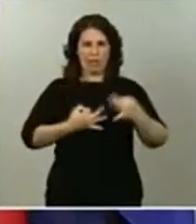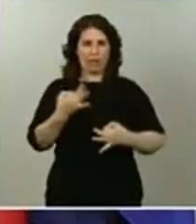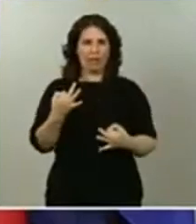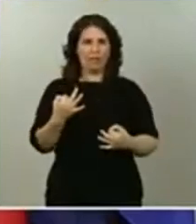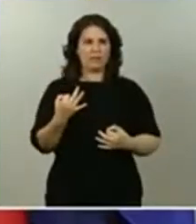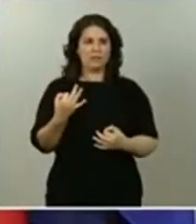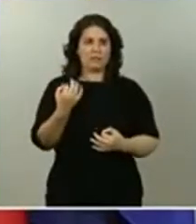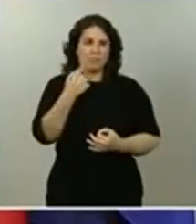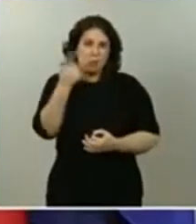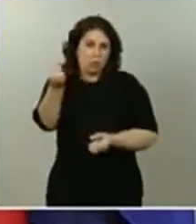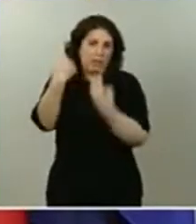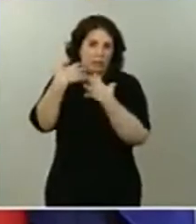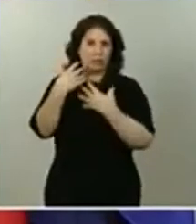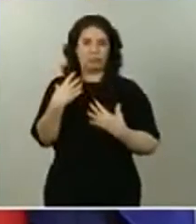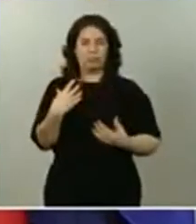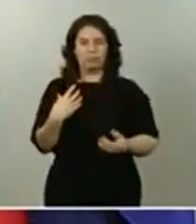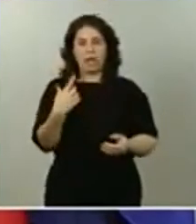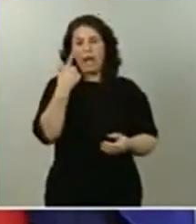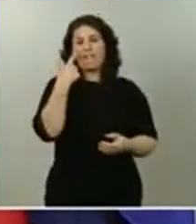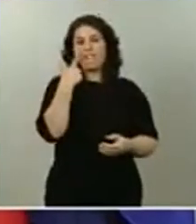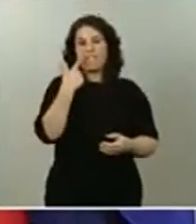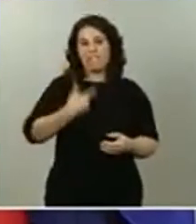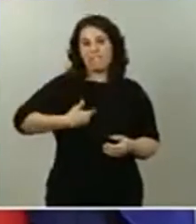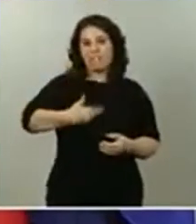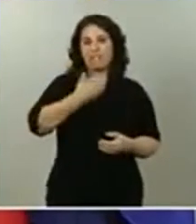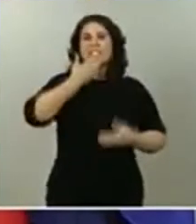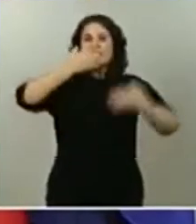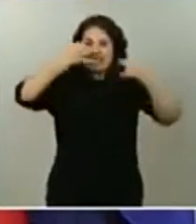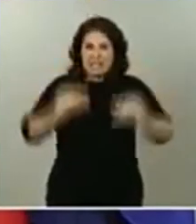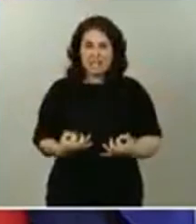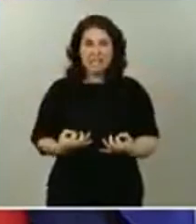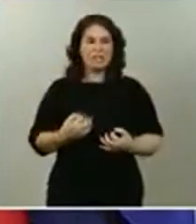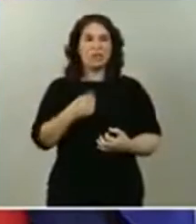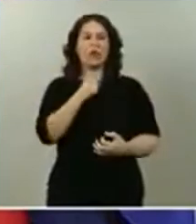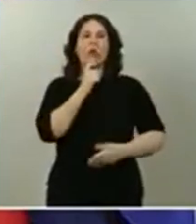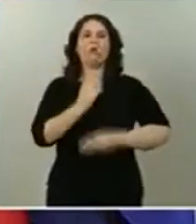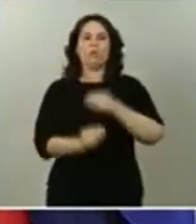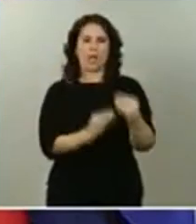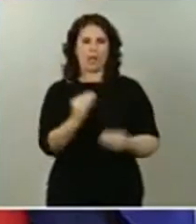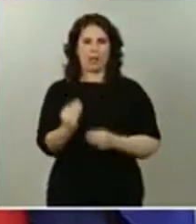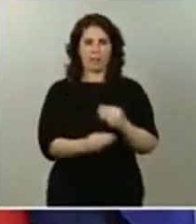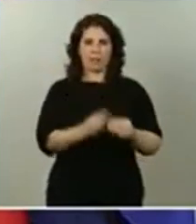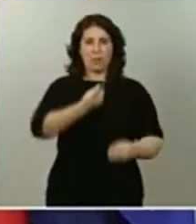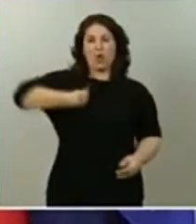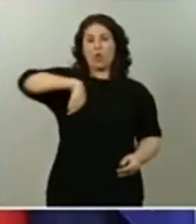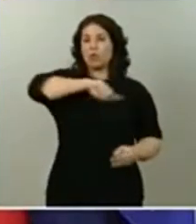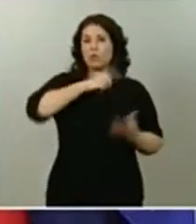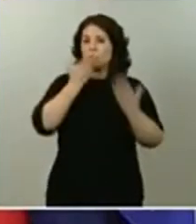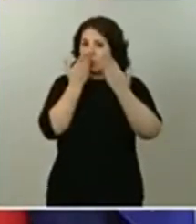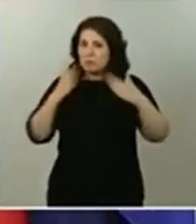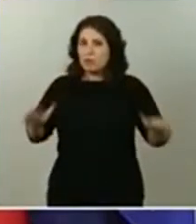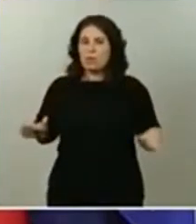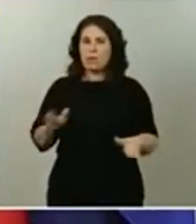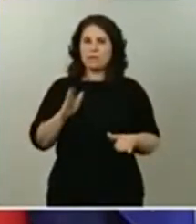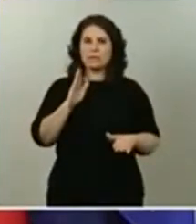veremos, por tanto, si esto es así y en qué términos se produce. cualquier caso, nosotros, insisto, estamos en una comunicación fluida y dispuestos a